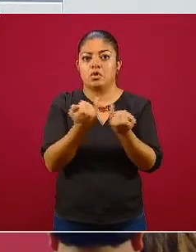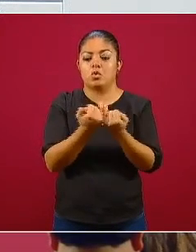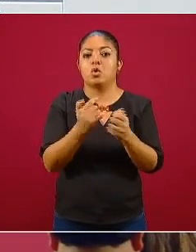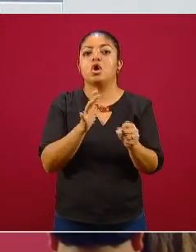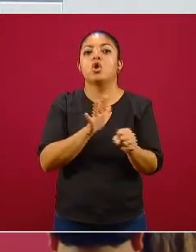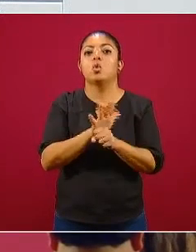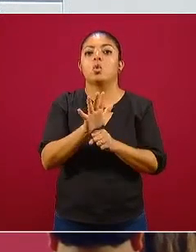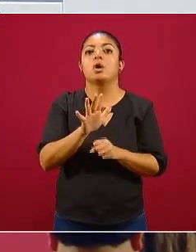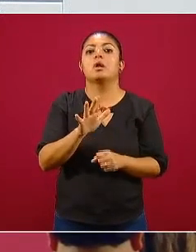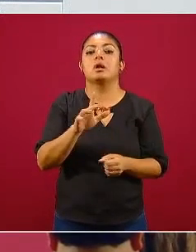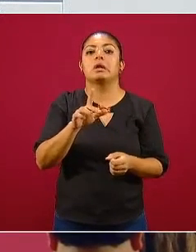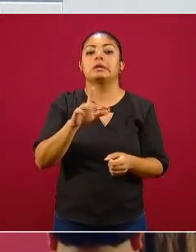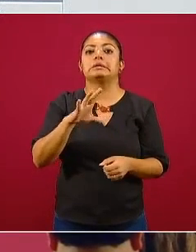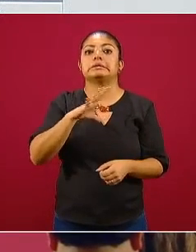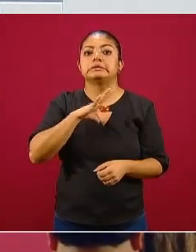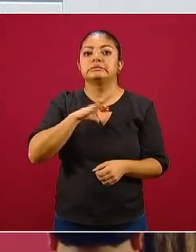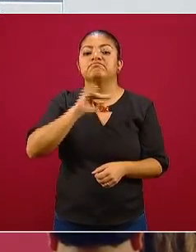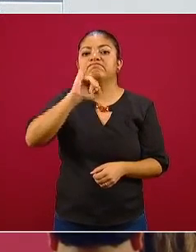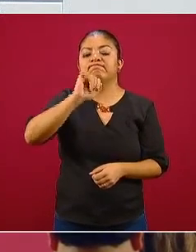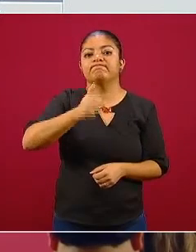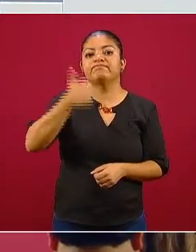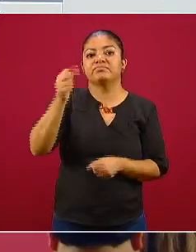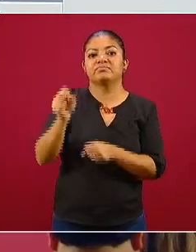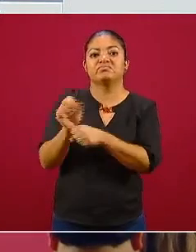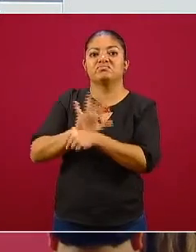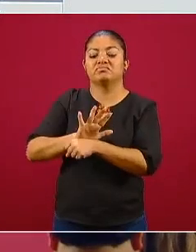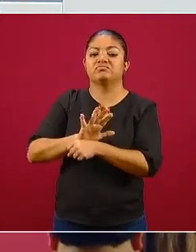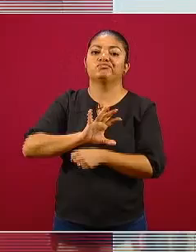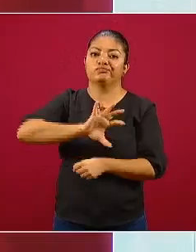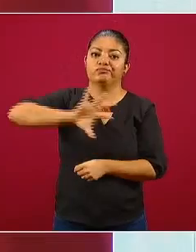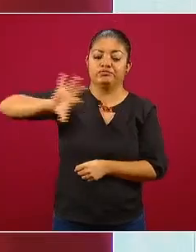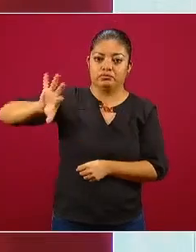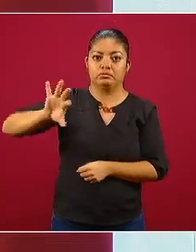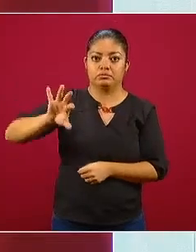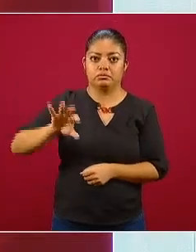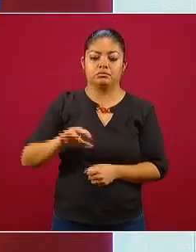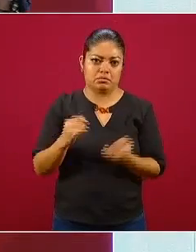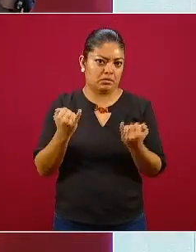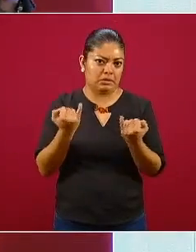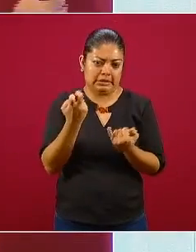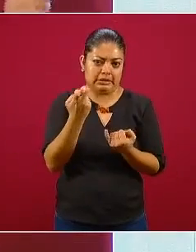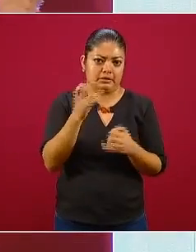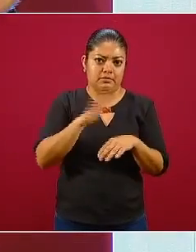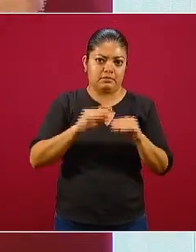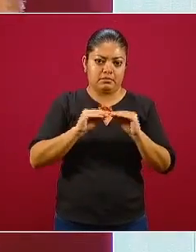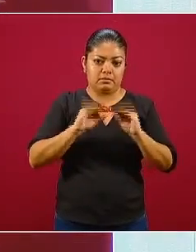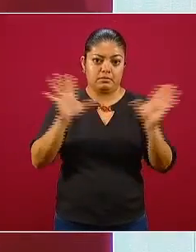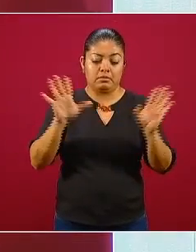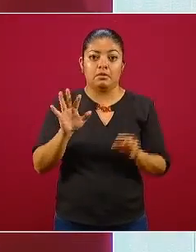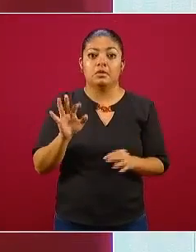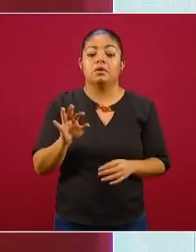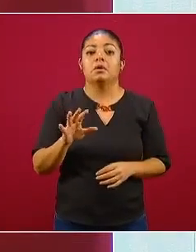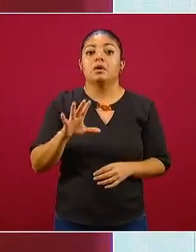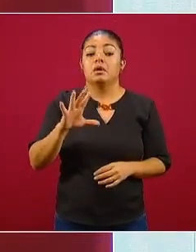es decir, la proporción que resultaron positivos. Queda muy claro que también hay un gradiente, es menos probable que una persona resulte